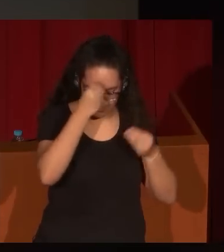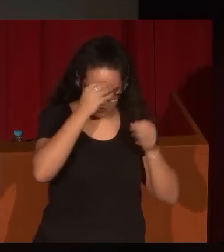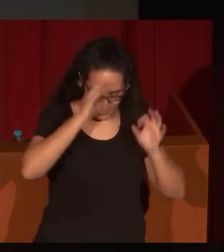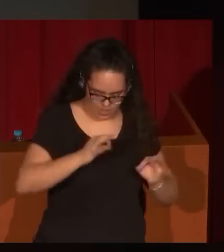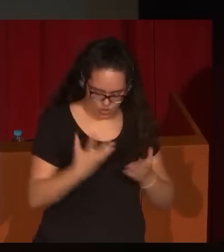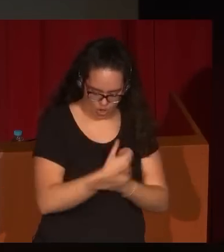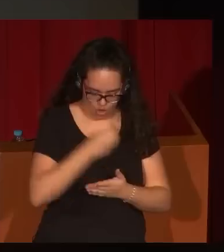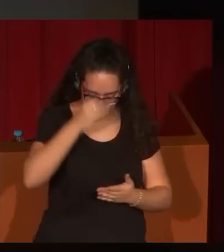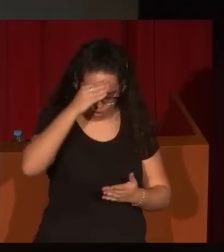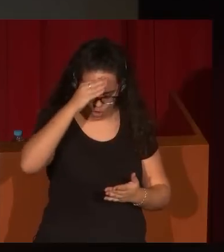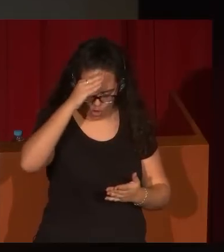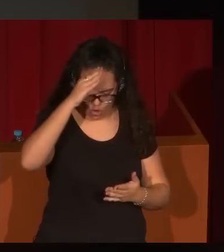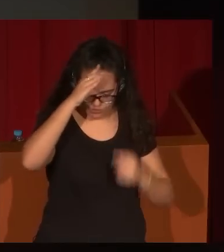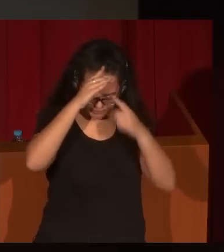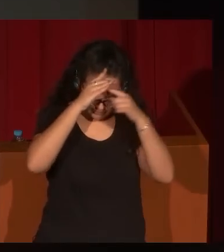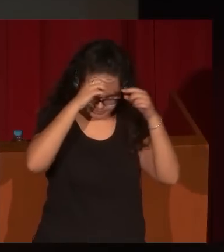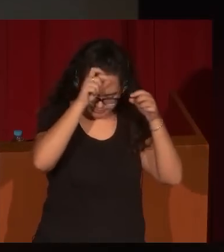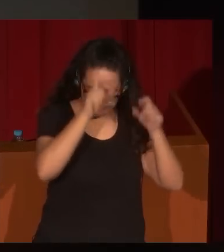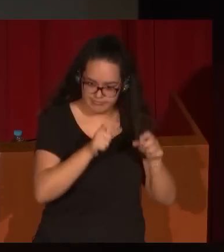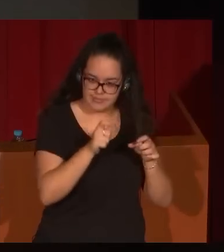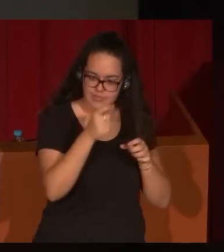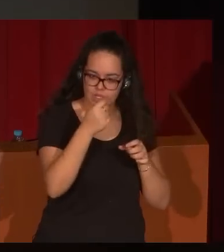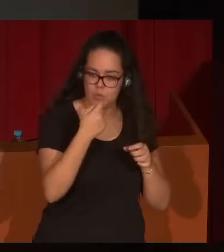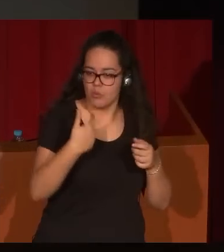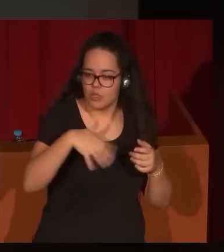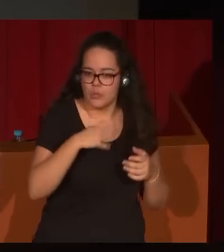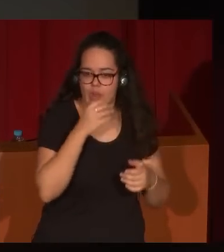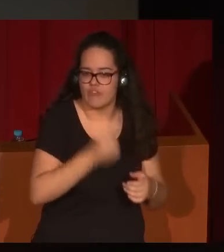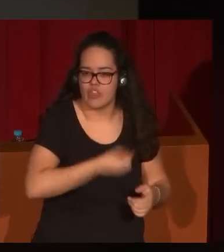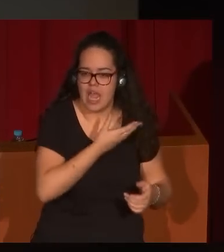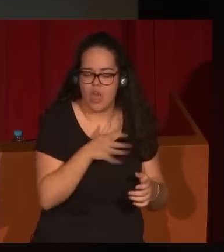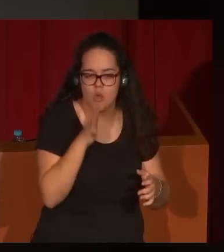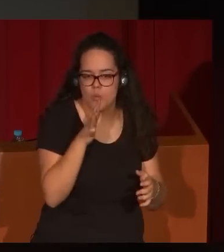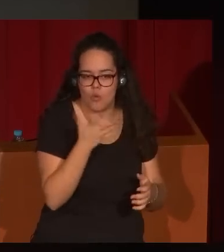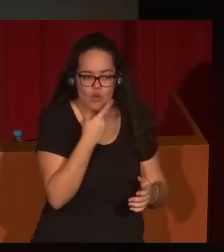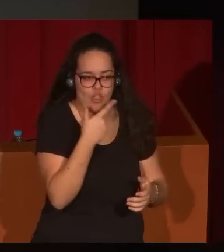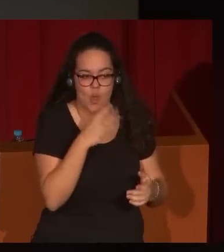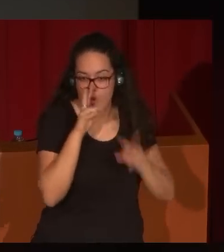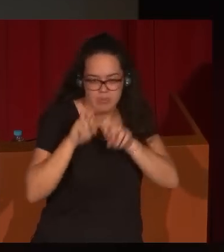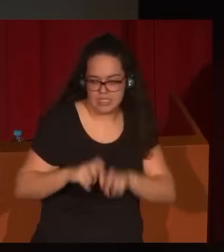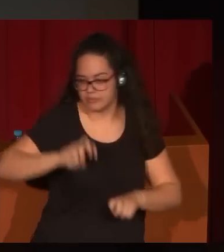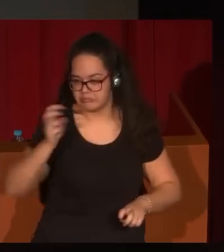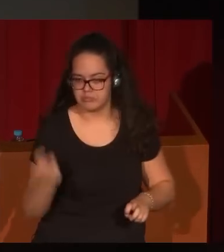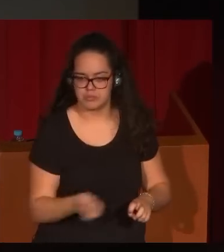conocimiento de todos nosotros y de todos ustedes como aficionados, como conocedores, como investigadores,